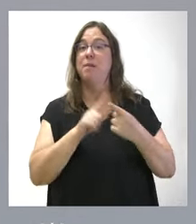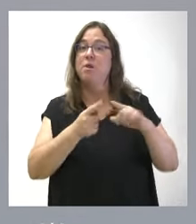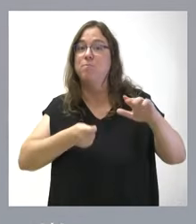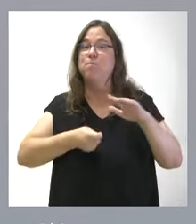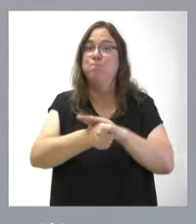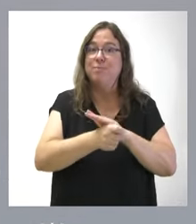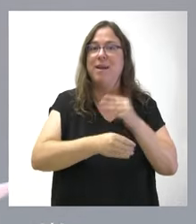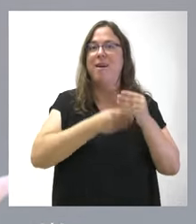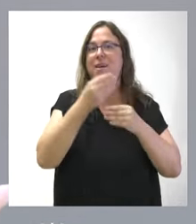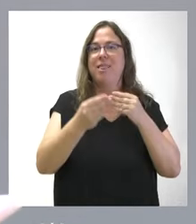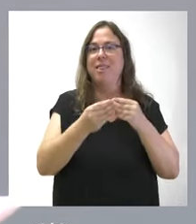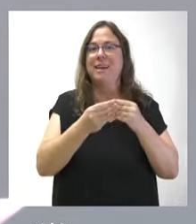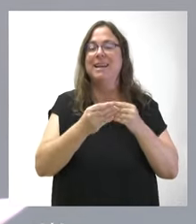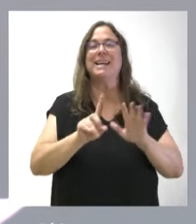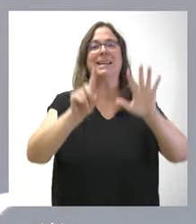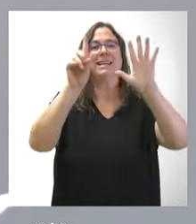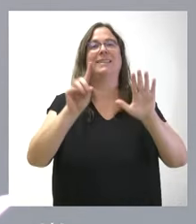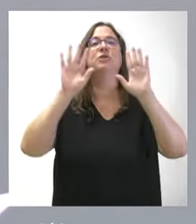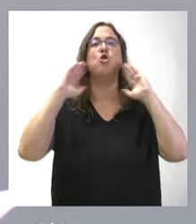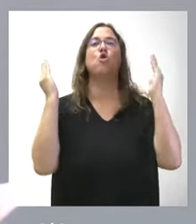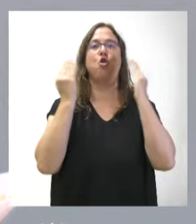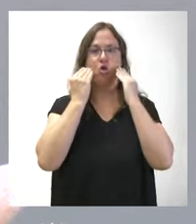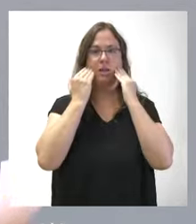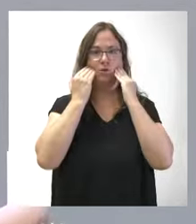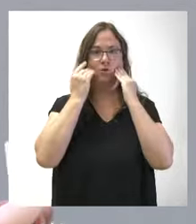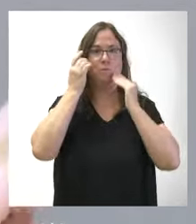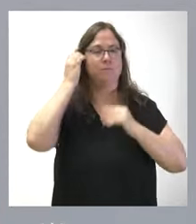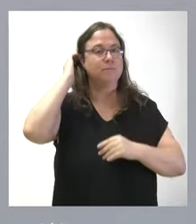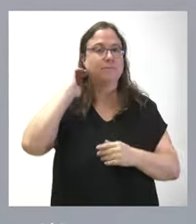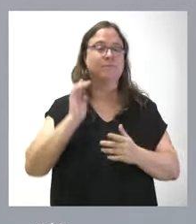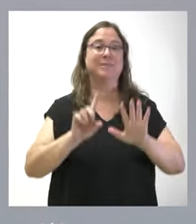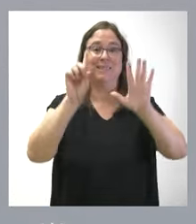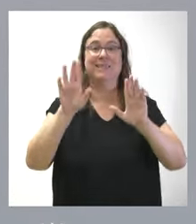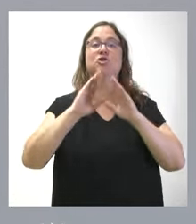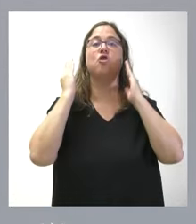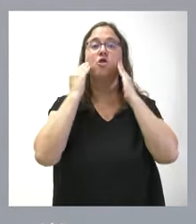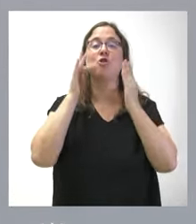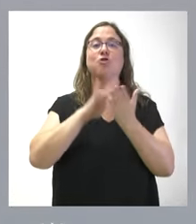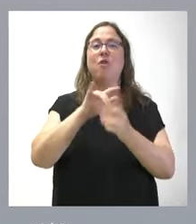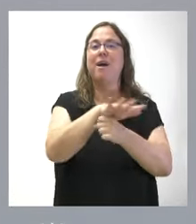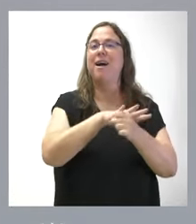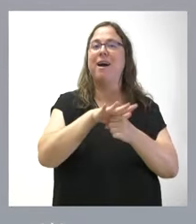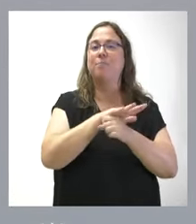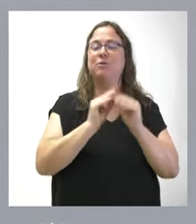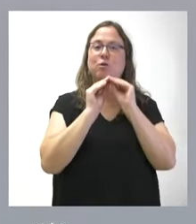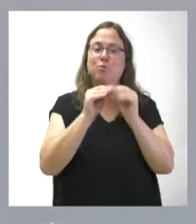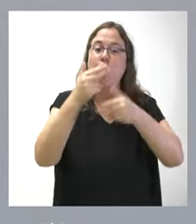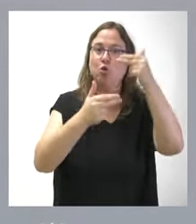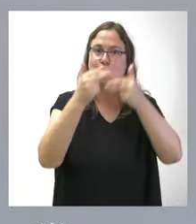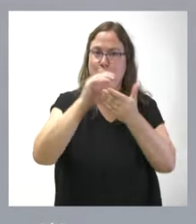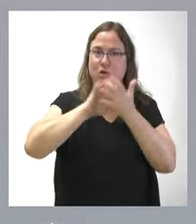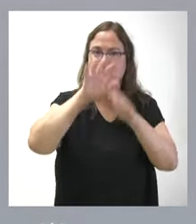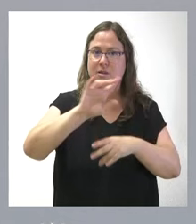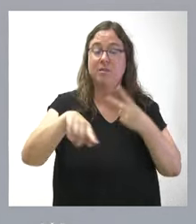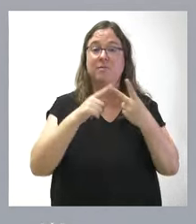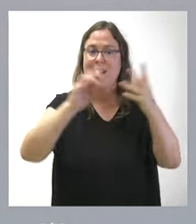celebración del sexto congreso que se va a celebrar en el ámbito de la construcción en Castilla y León y, por